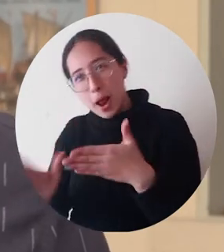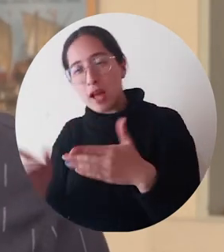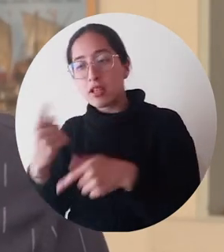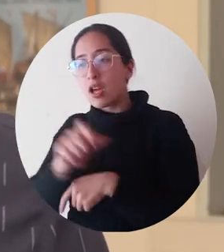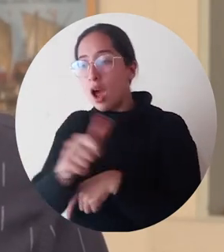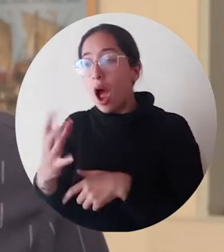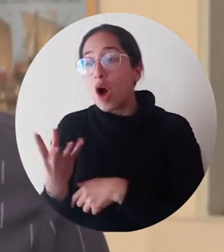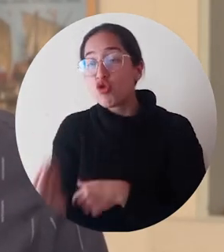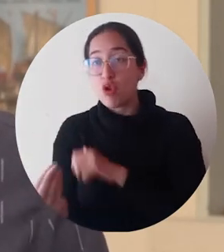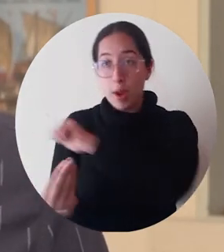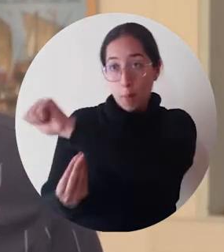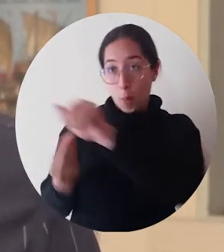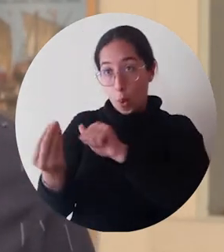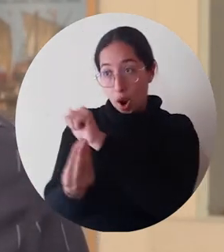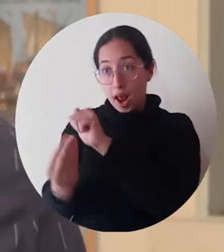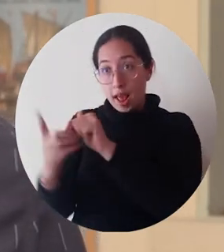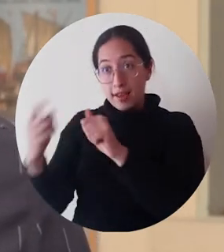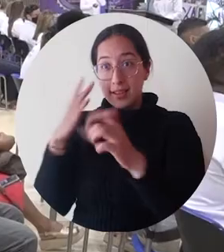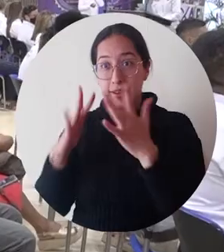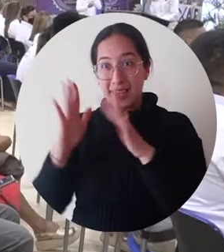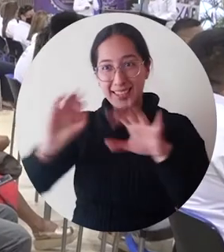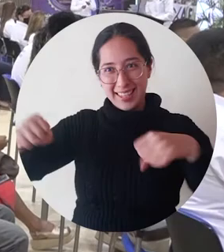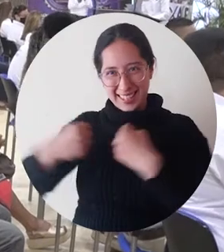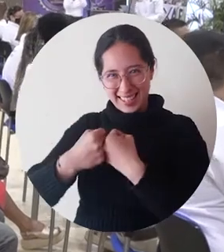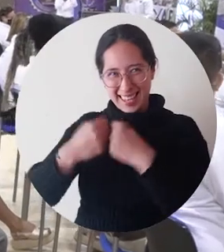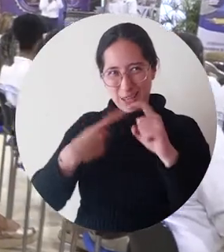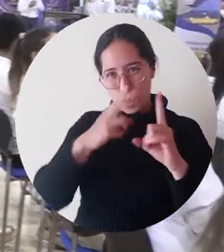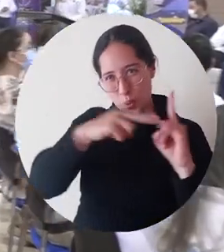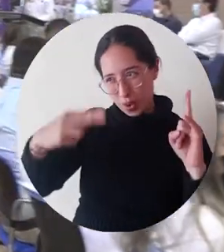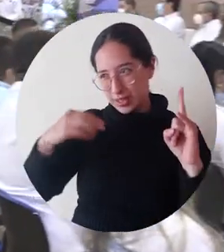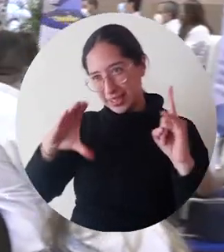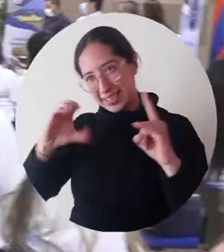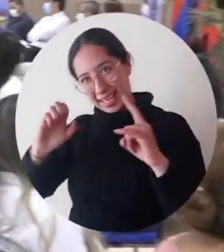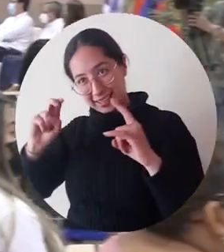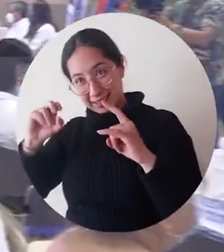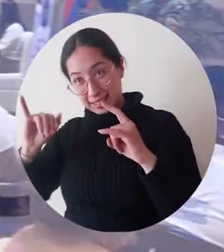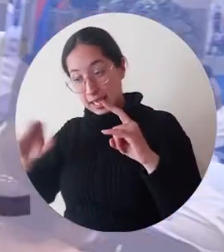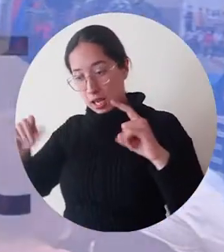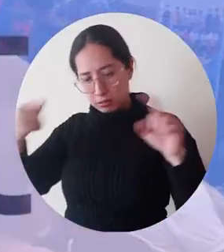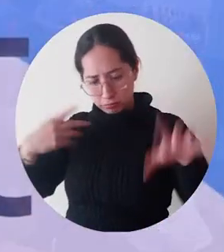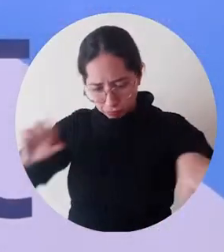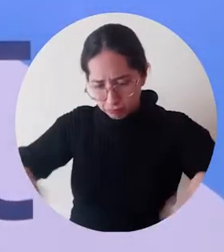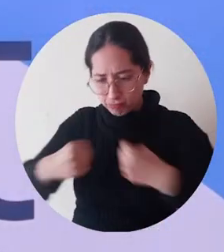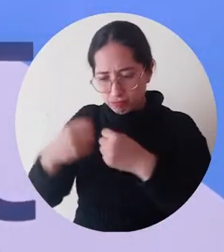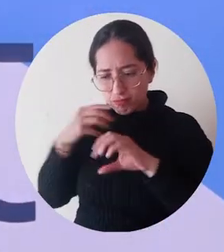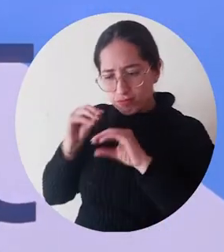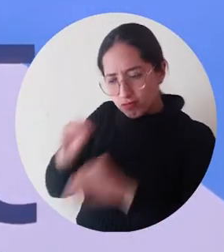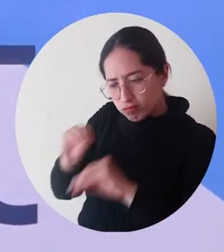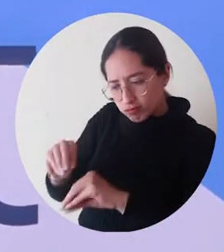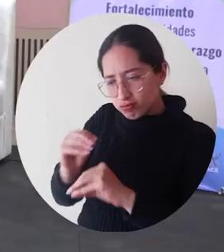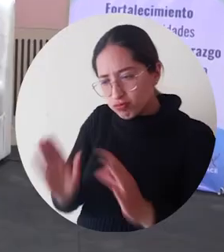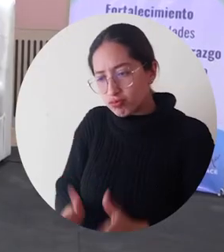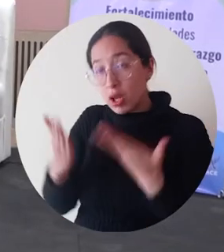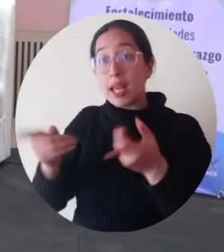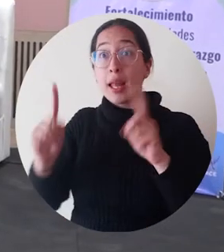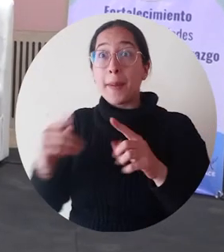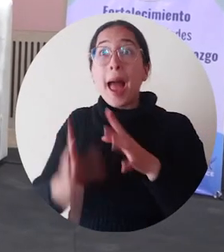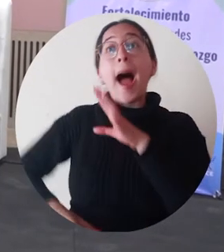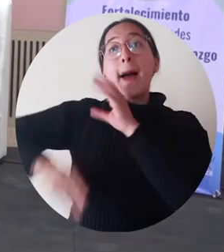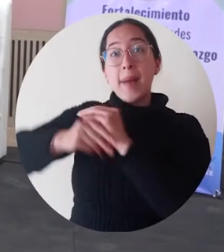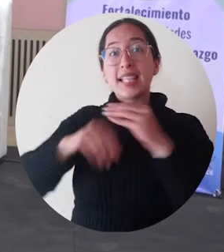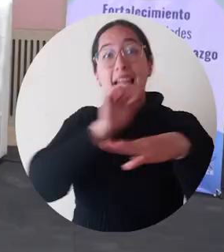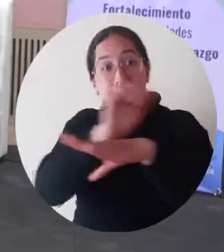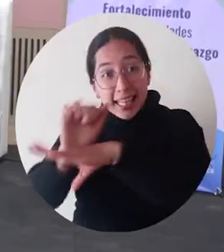beneficiarias de esta alianza con CENIT. En esta iniciativa liderada por la Alma Mater y CENIT, participarán entidades locales,